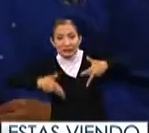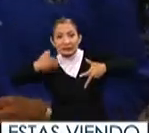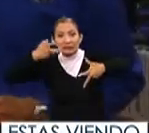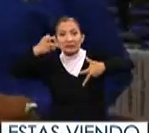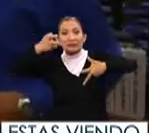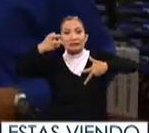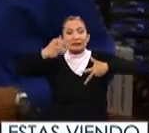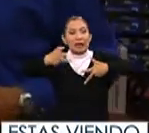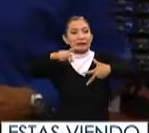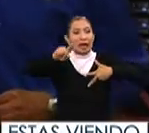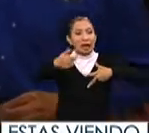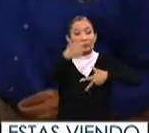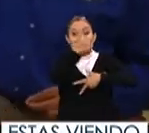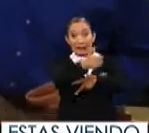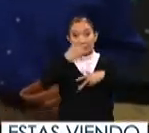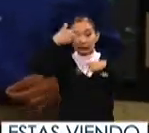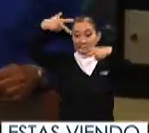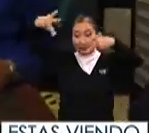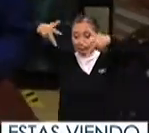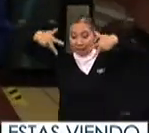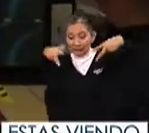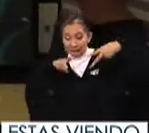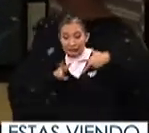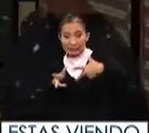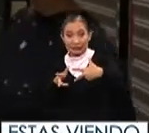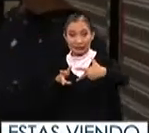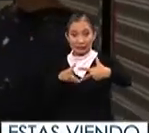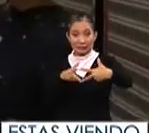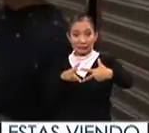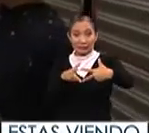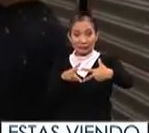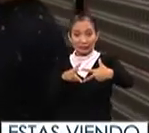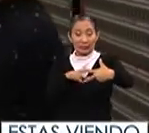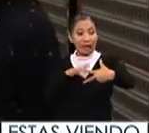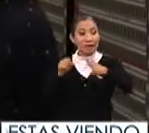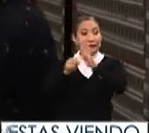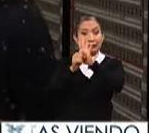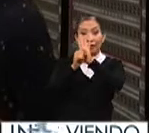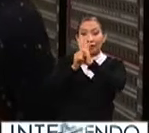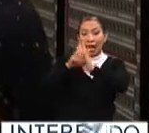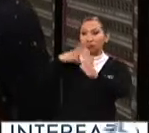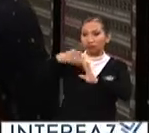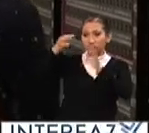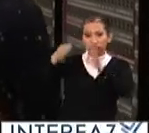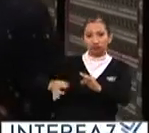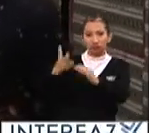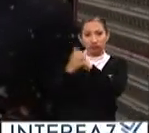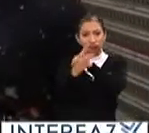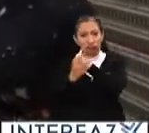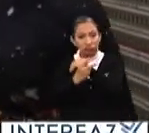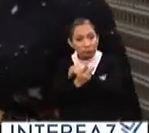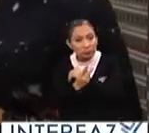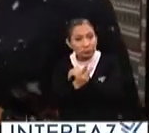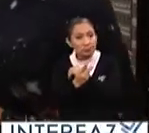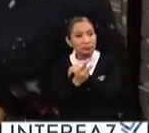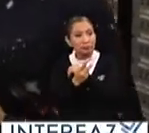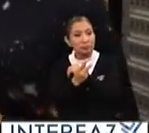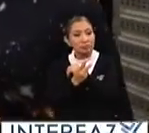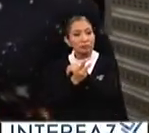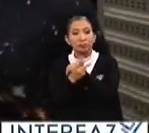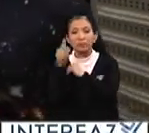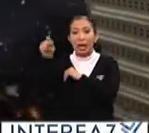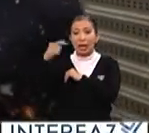esas son ahorita las seis cámaras que bajan señales de alta definición de televisión y